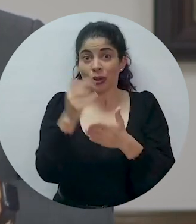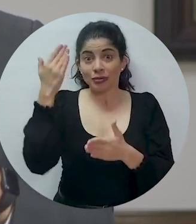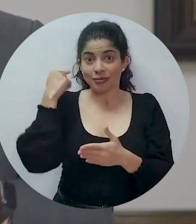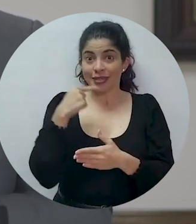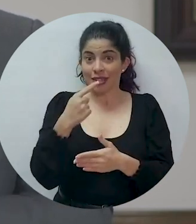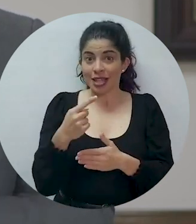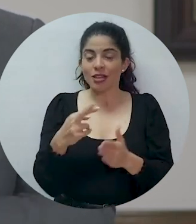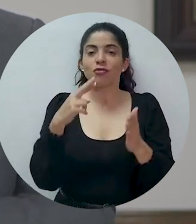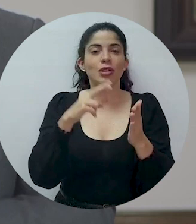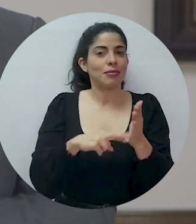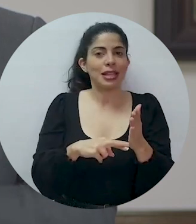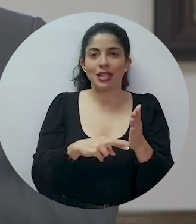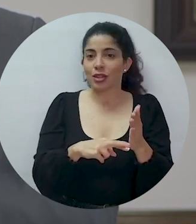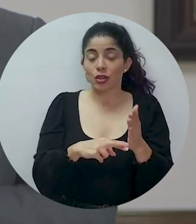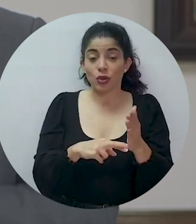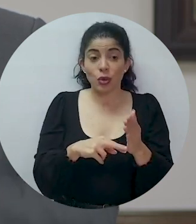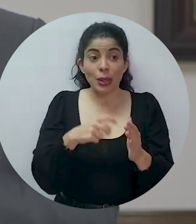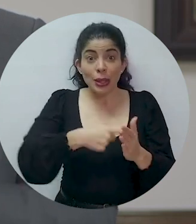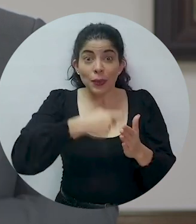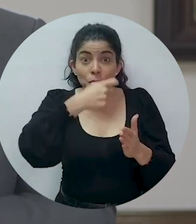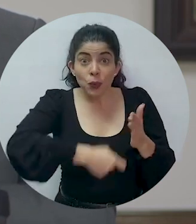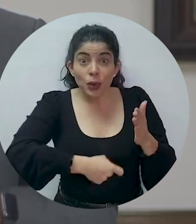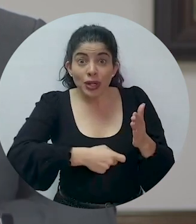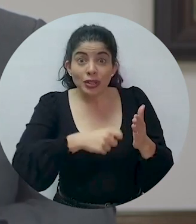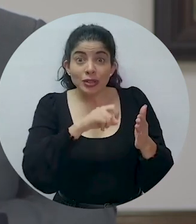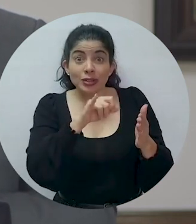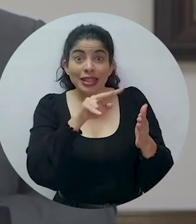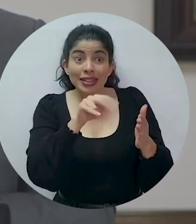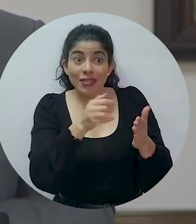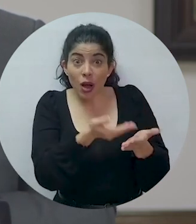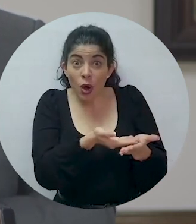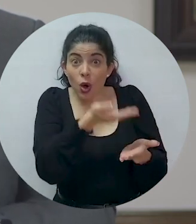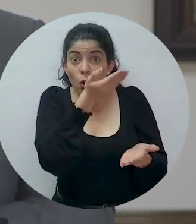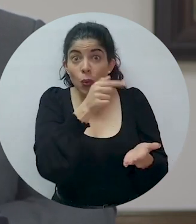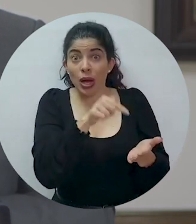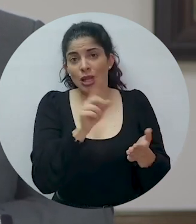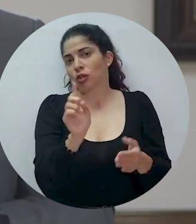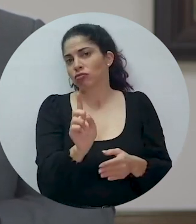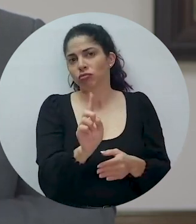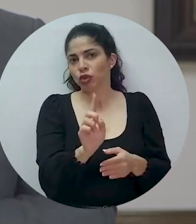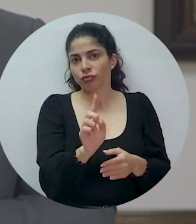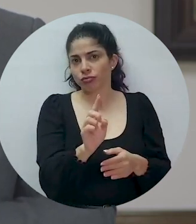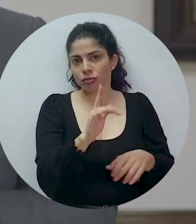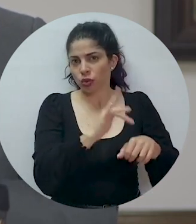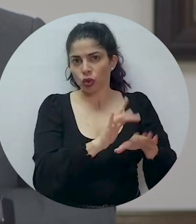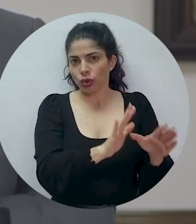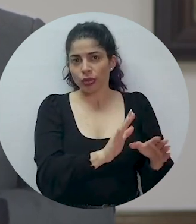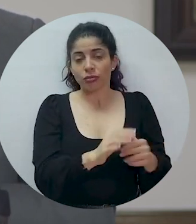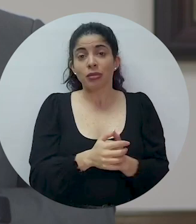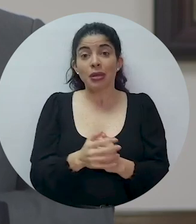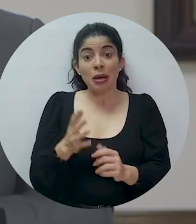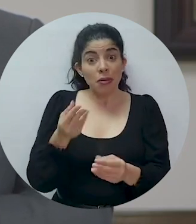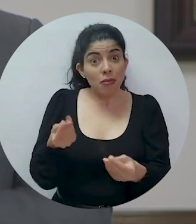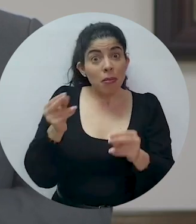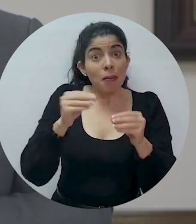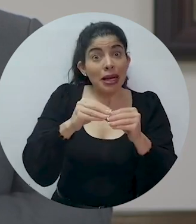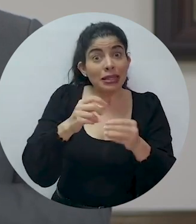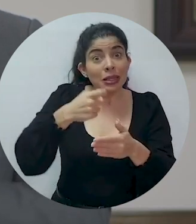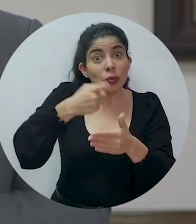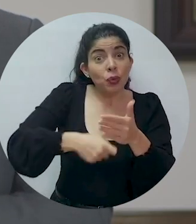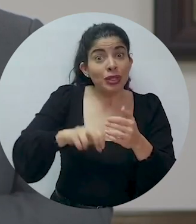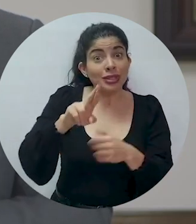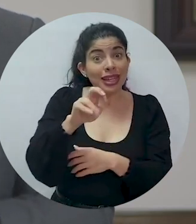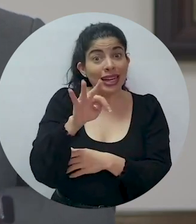dicho, y reitero, no se aumentará el impuesto del valor agregado, el IVA. No se afectará con